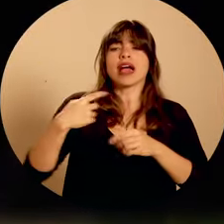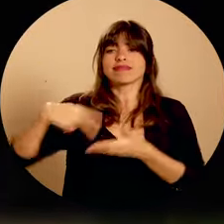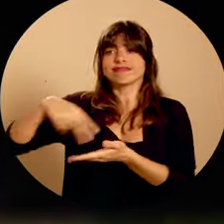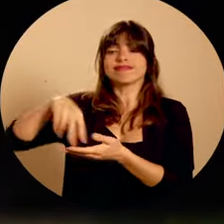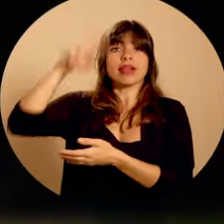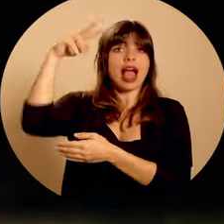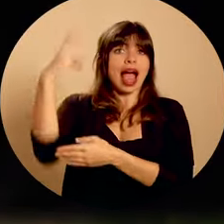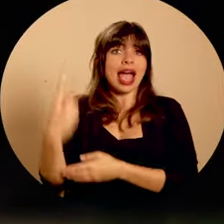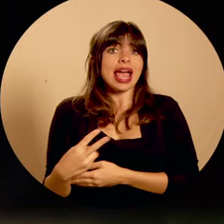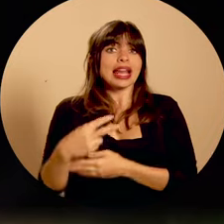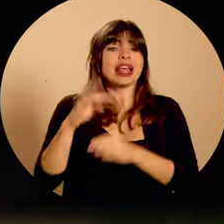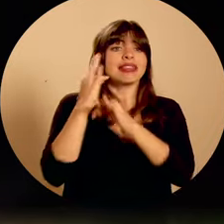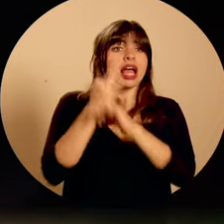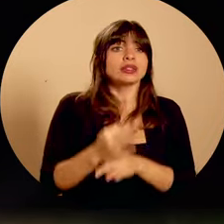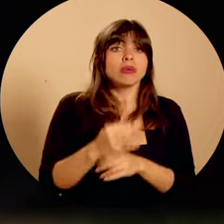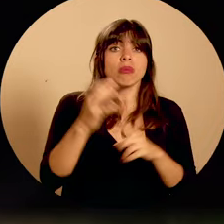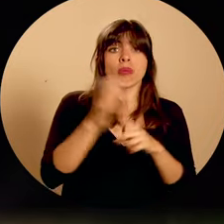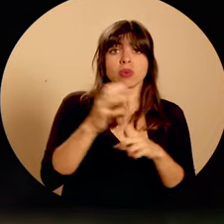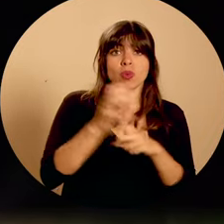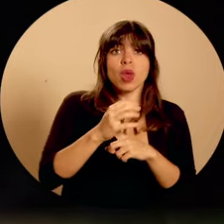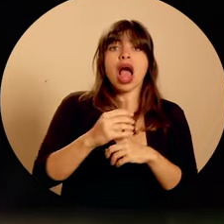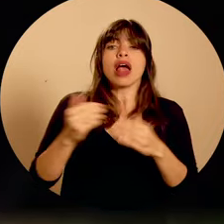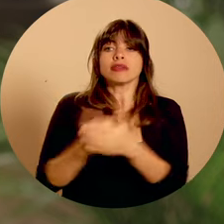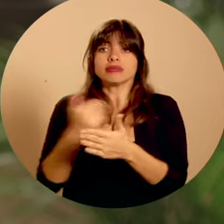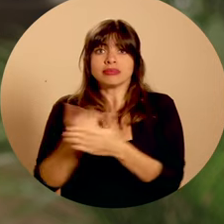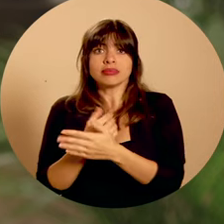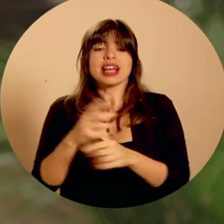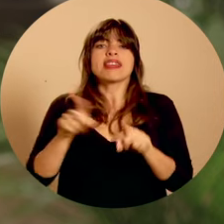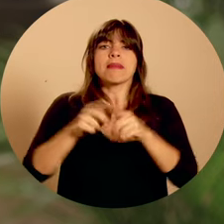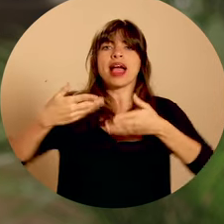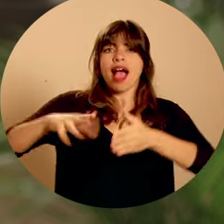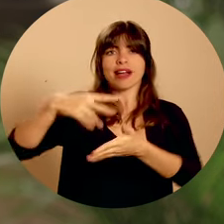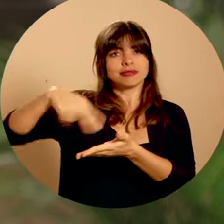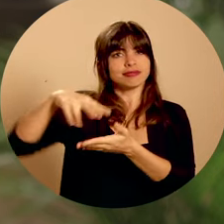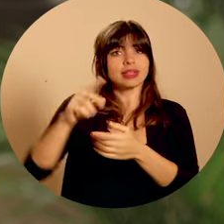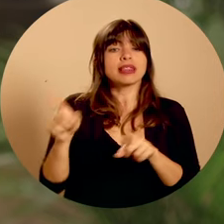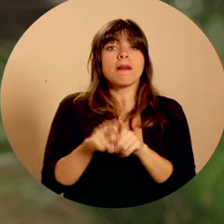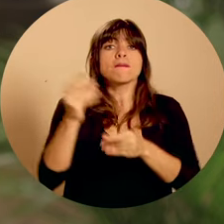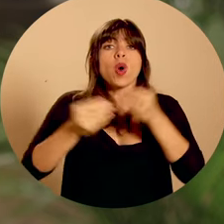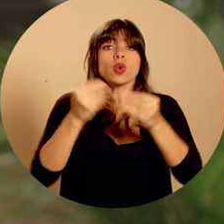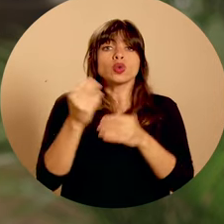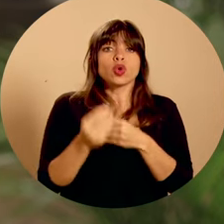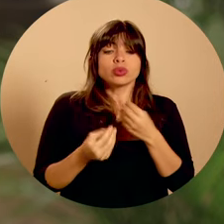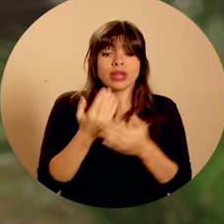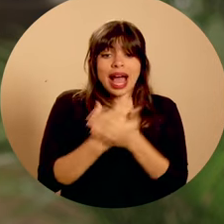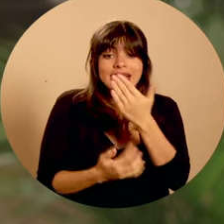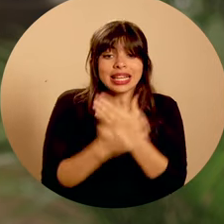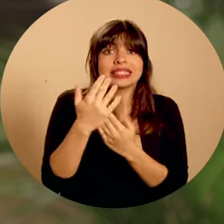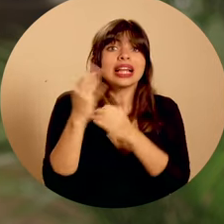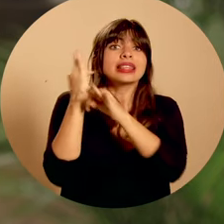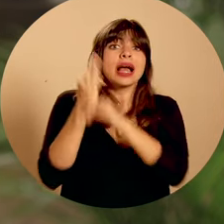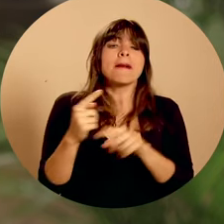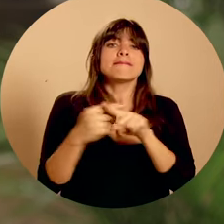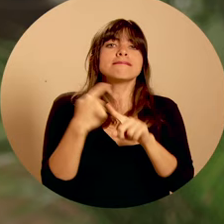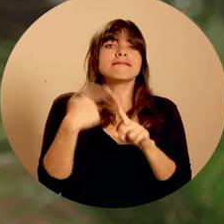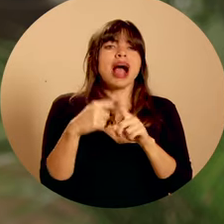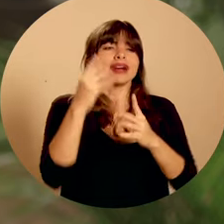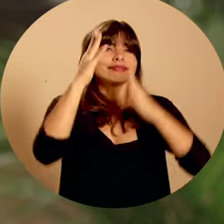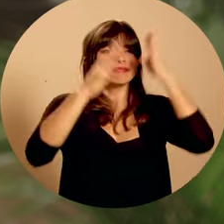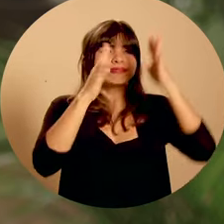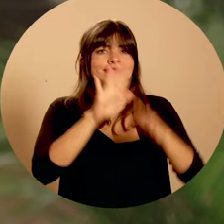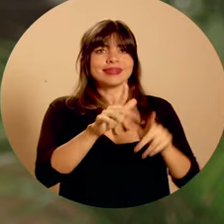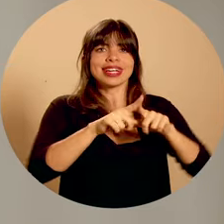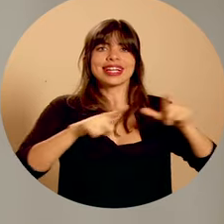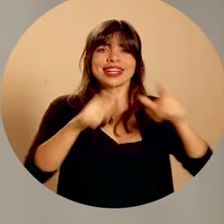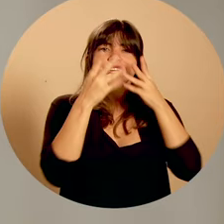aérea, tradicional, popular, contemporánea y urbana. Además, productos artesanales tradicionales y de innovación de este rico